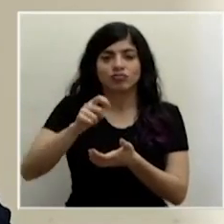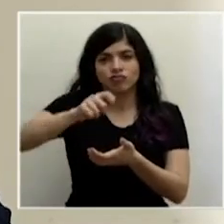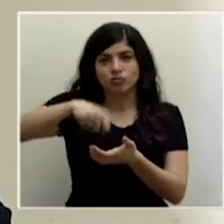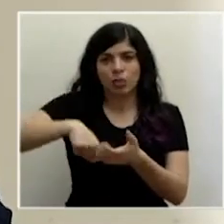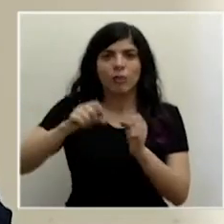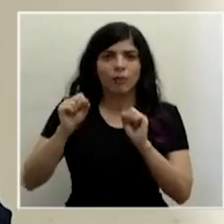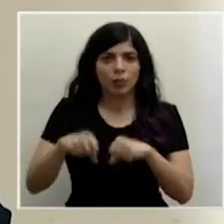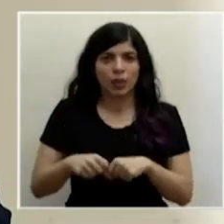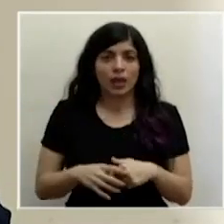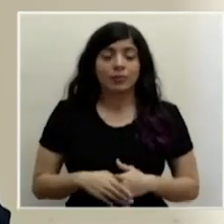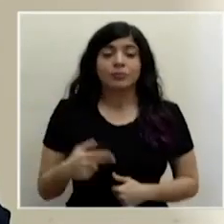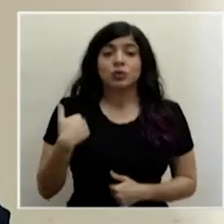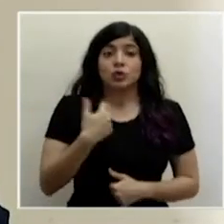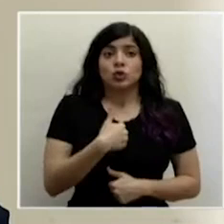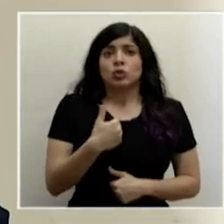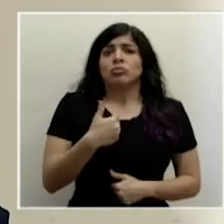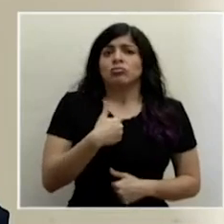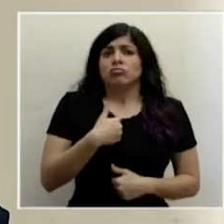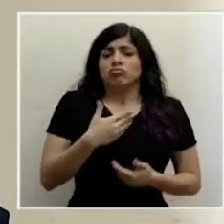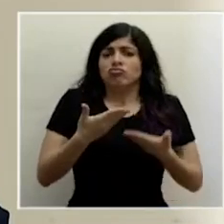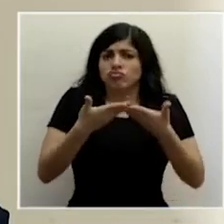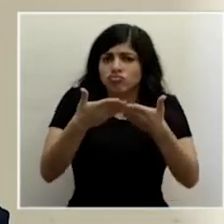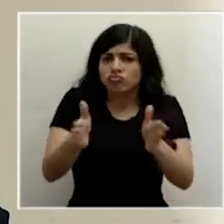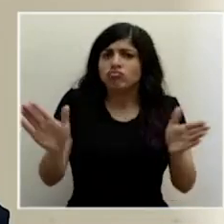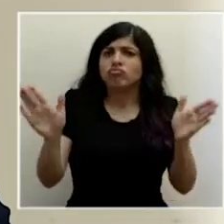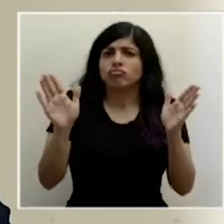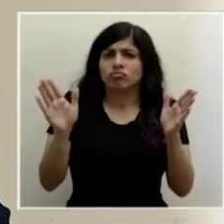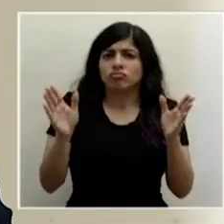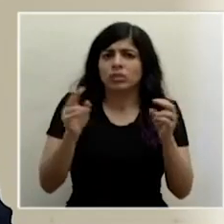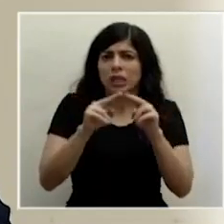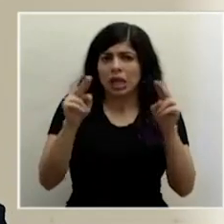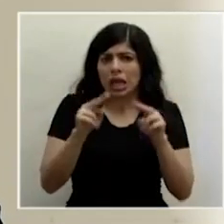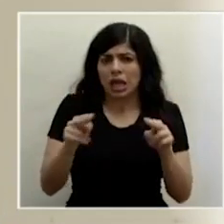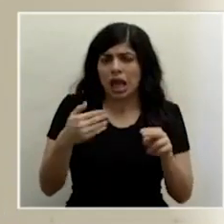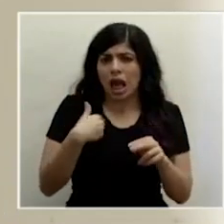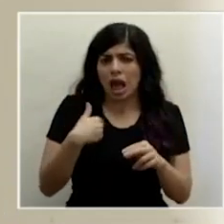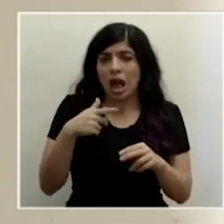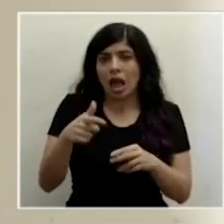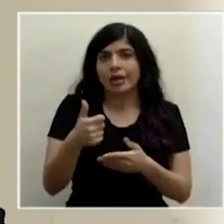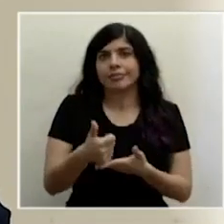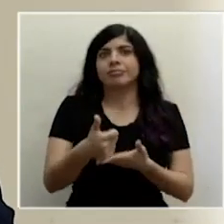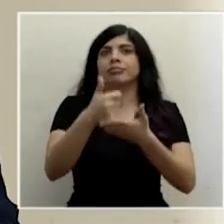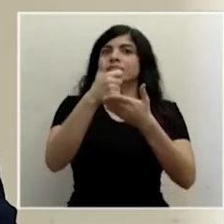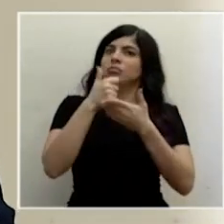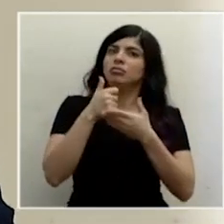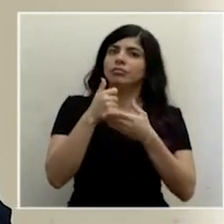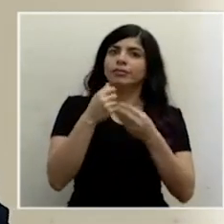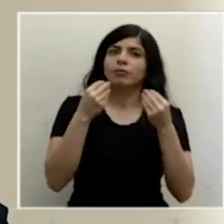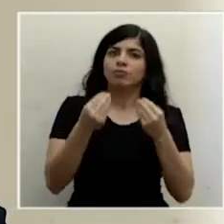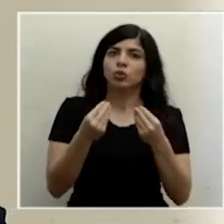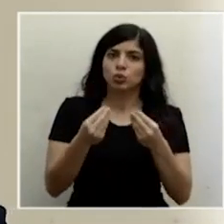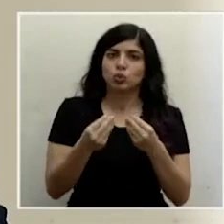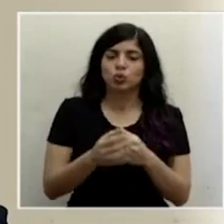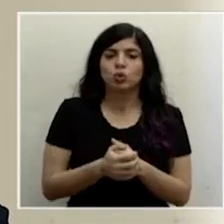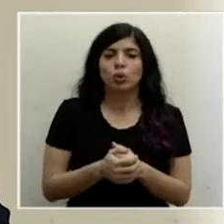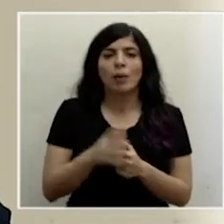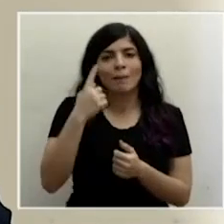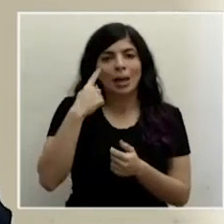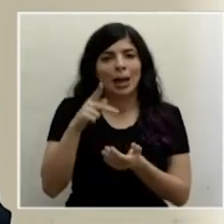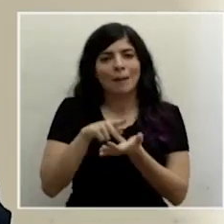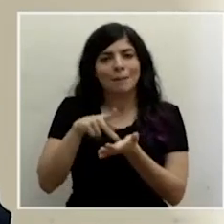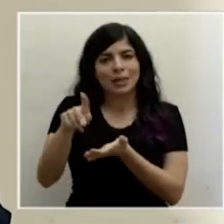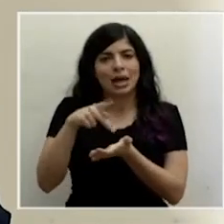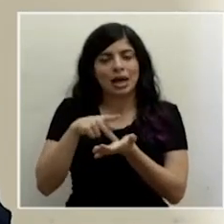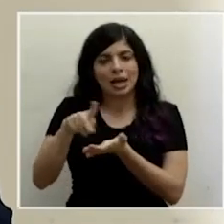Nosotros tenemos una alta disponibilidad de internet y eso facilita en gran medida el pago